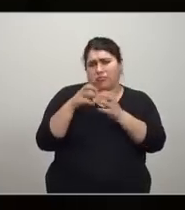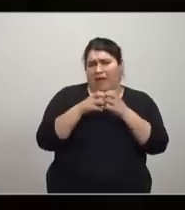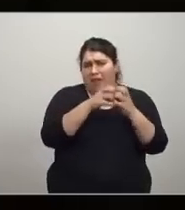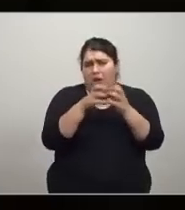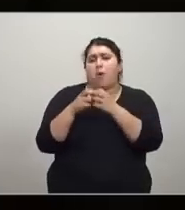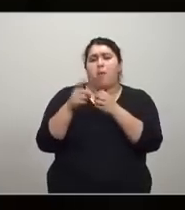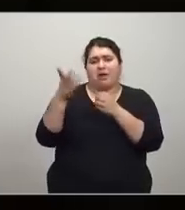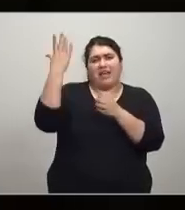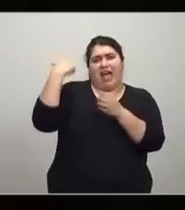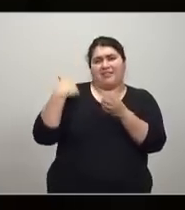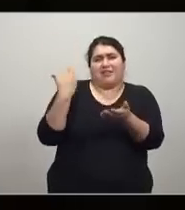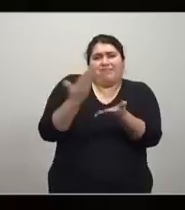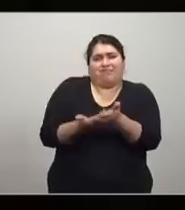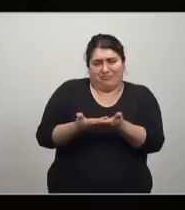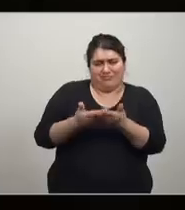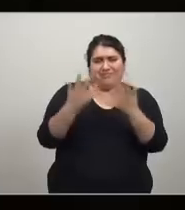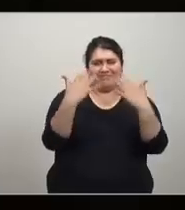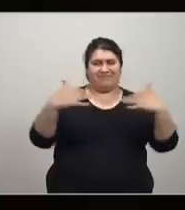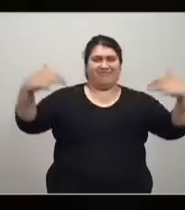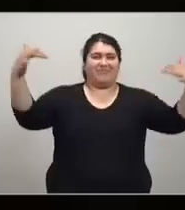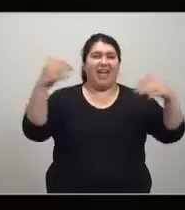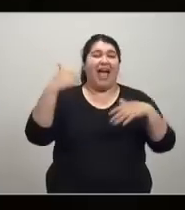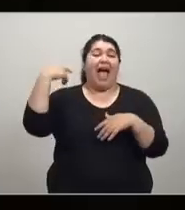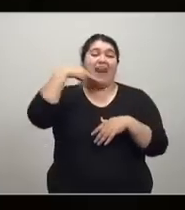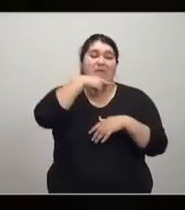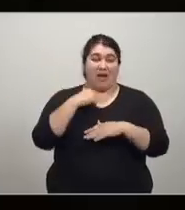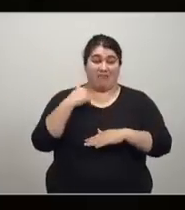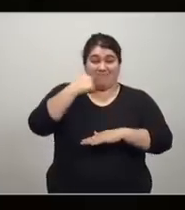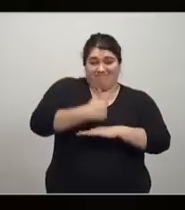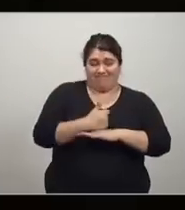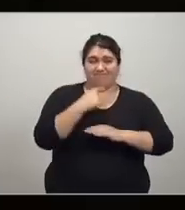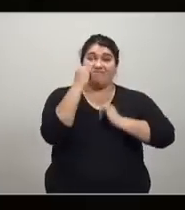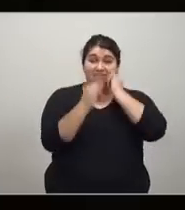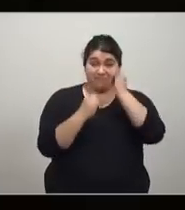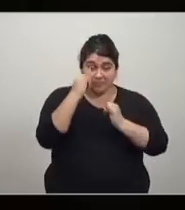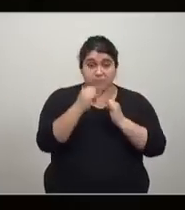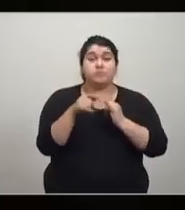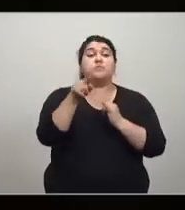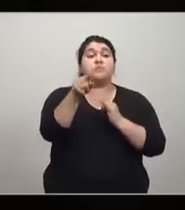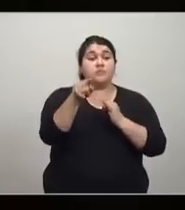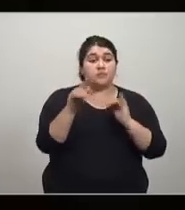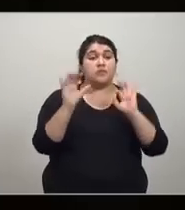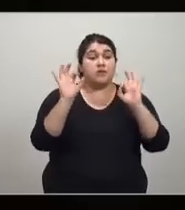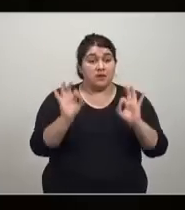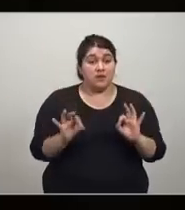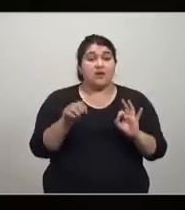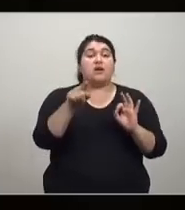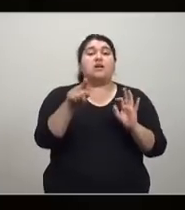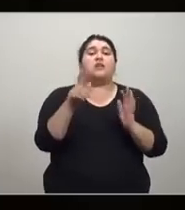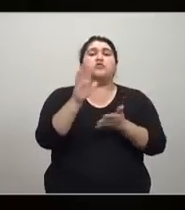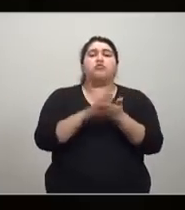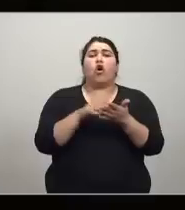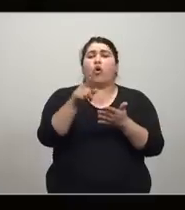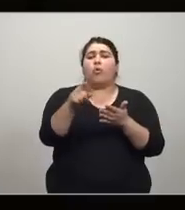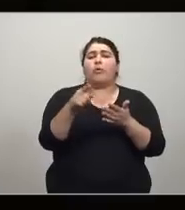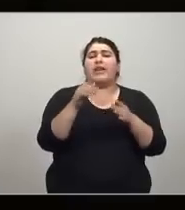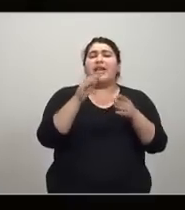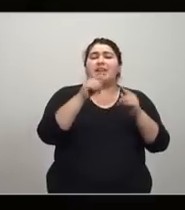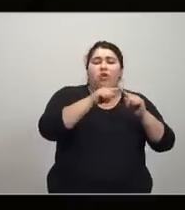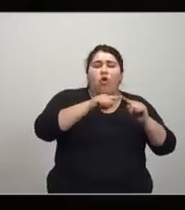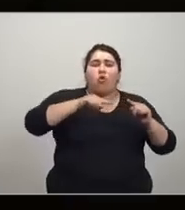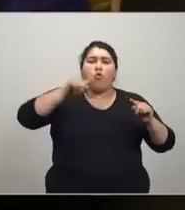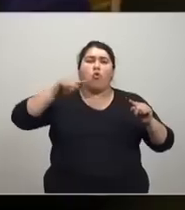debate que lo presentó antes un economista alemán, y Marshall seguramente le dio ese economista alemán, se presentan por primera vez las archifamosas curvas de